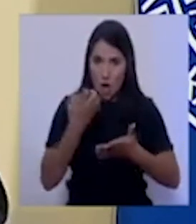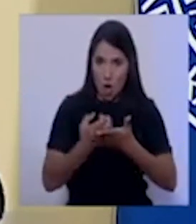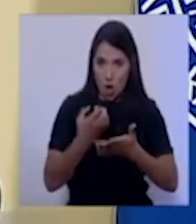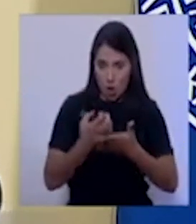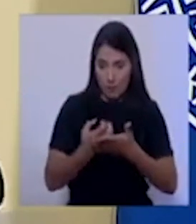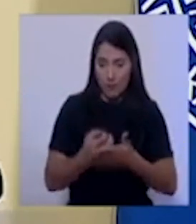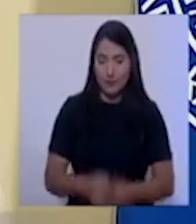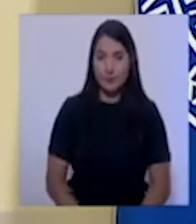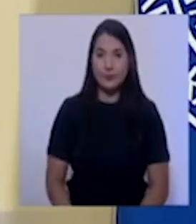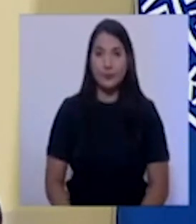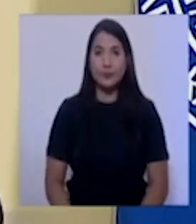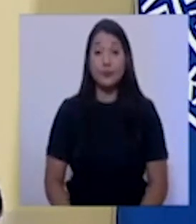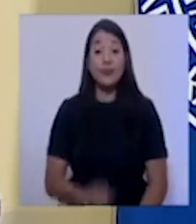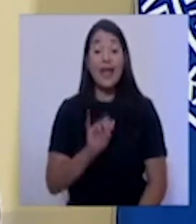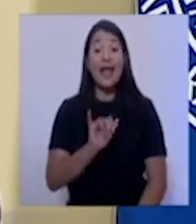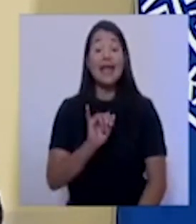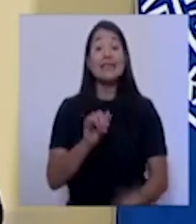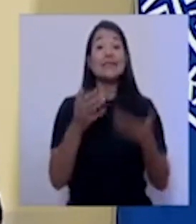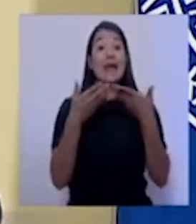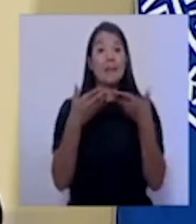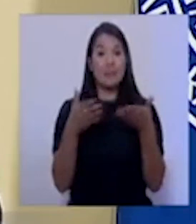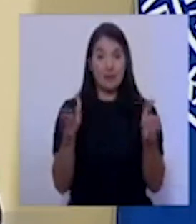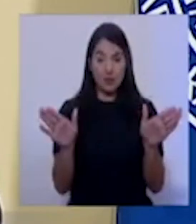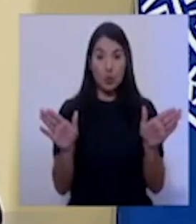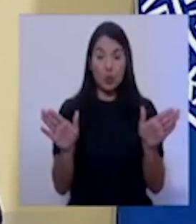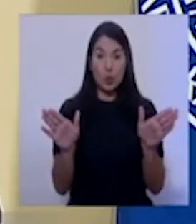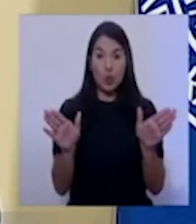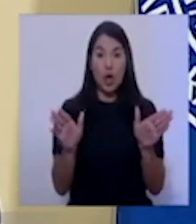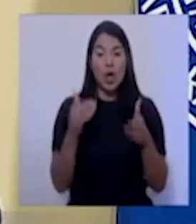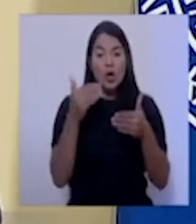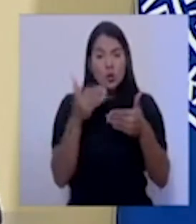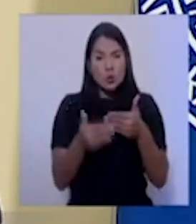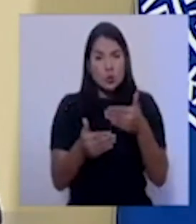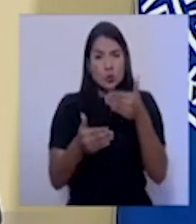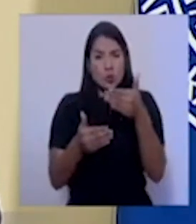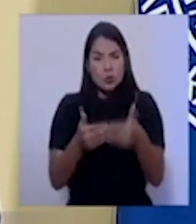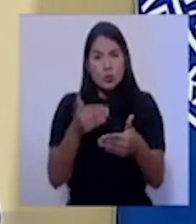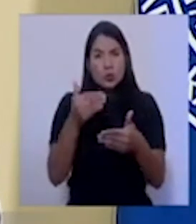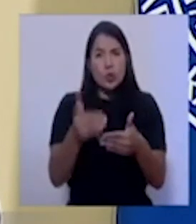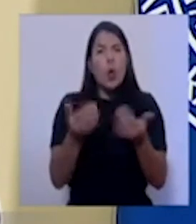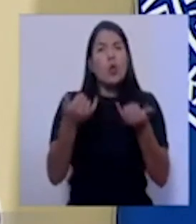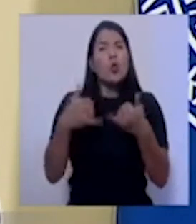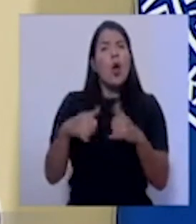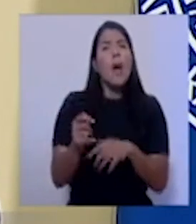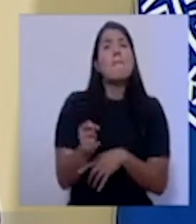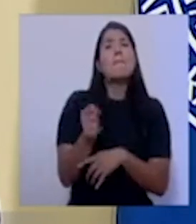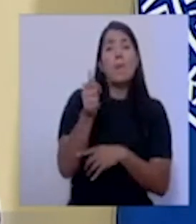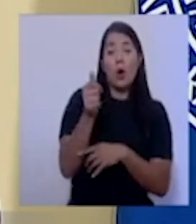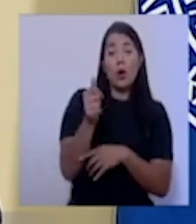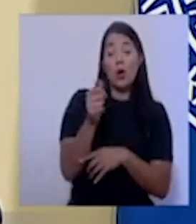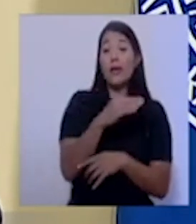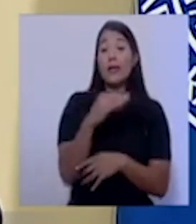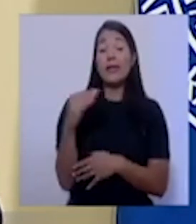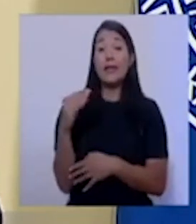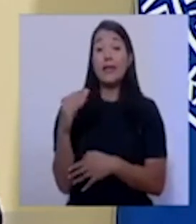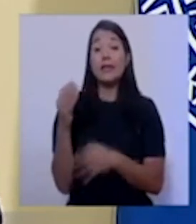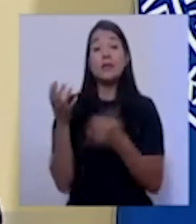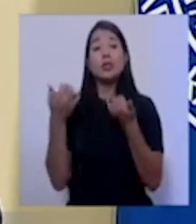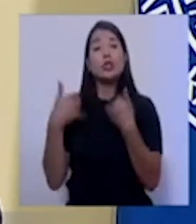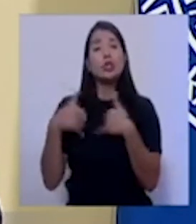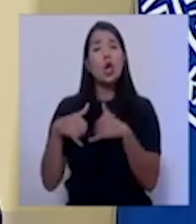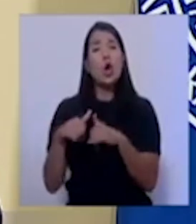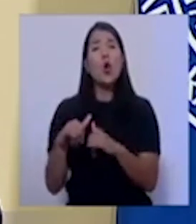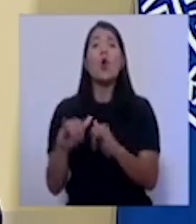Esta apertura gradual sigue siendo leve y sigue siendo un